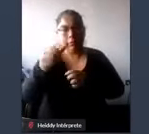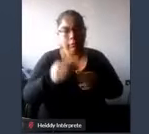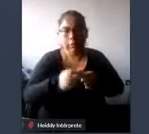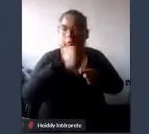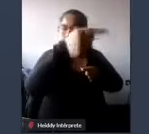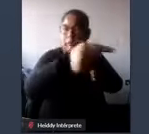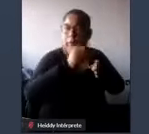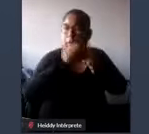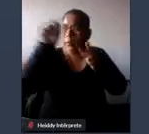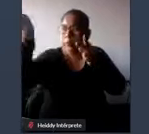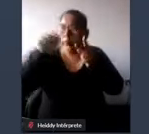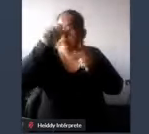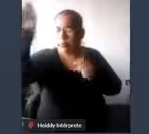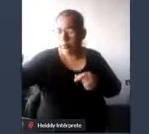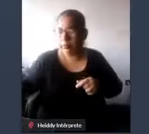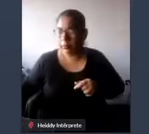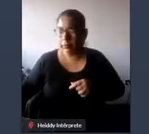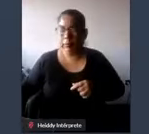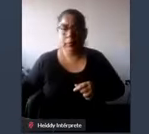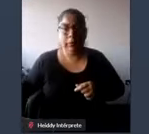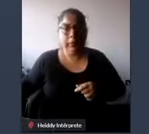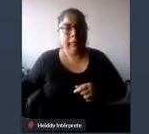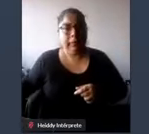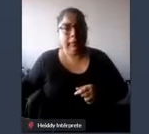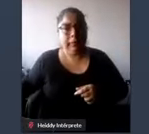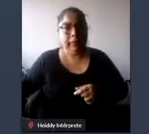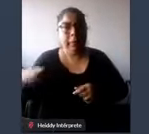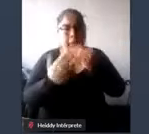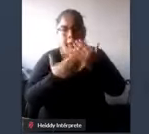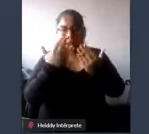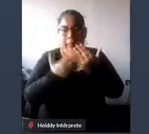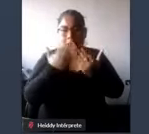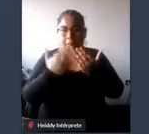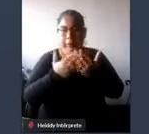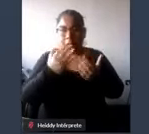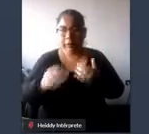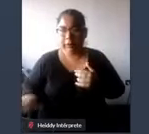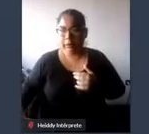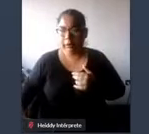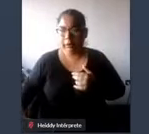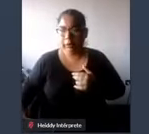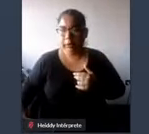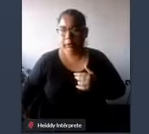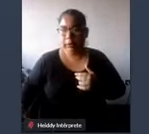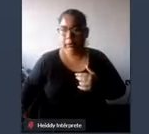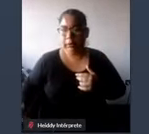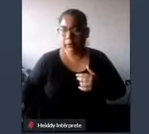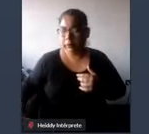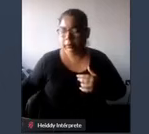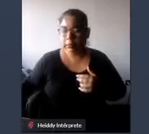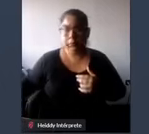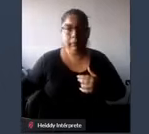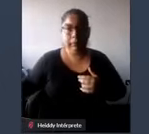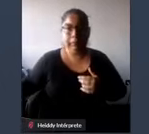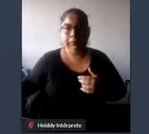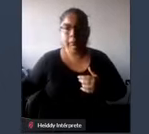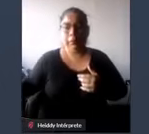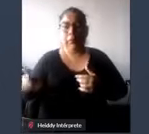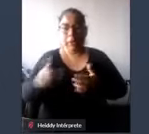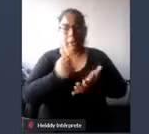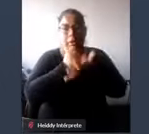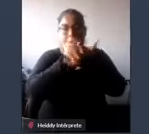un punto a otro esas condiciones de facilidad les proporcionan accesibilidad que permite